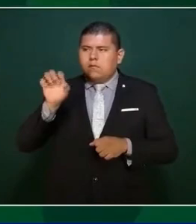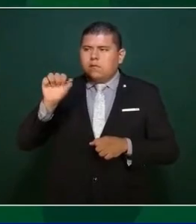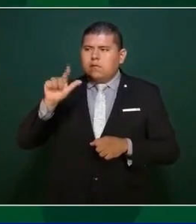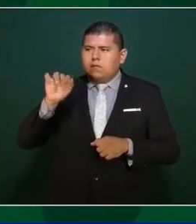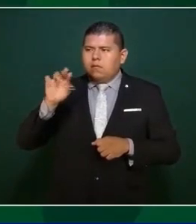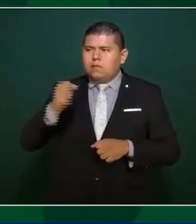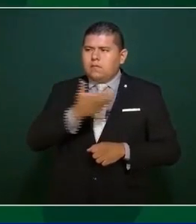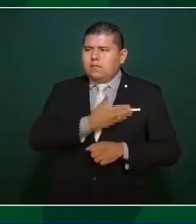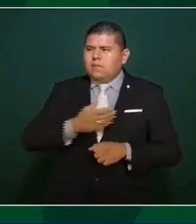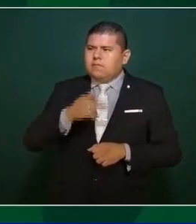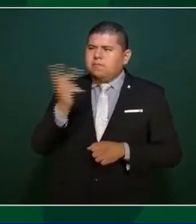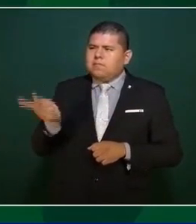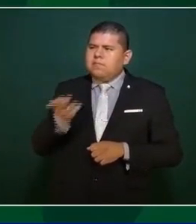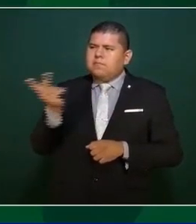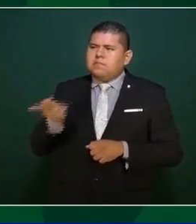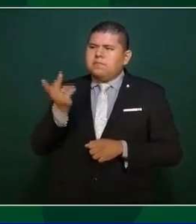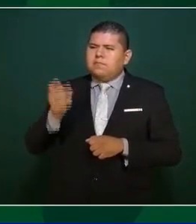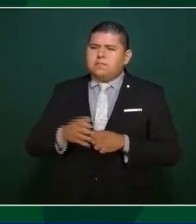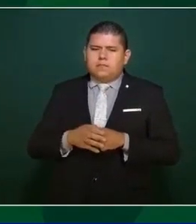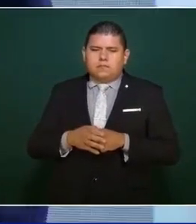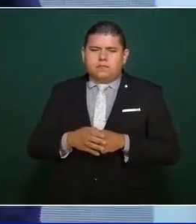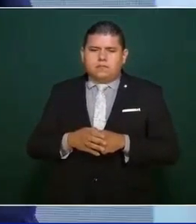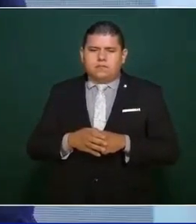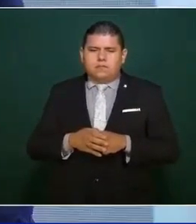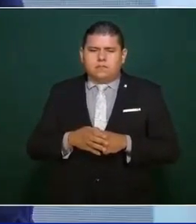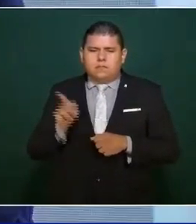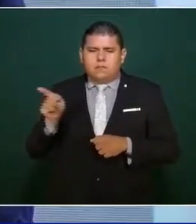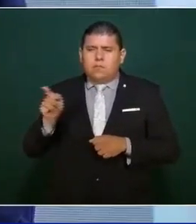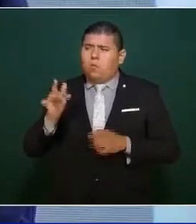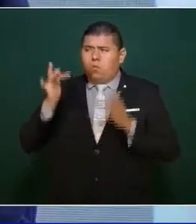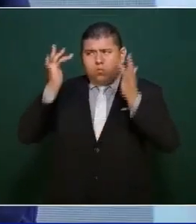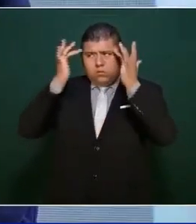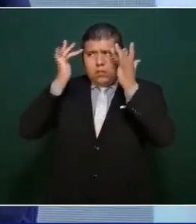que Salinas fue una blanca paloma,